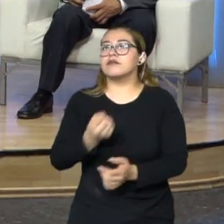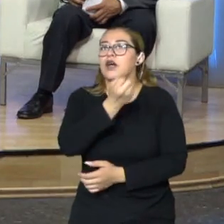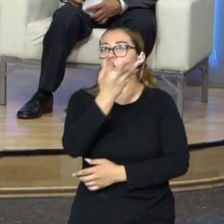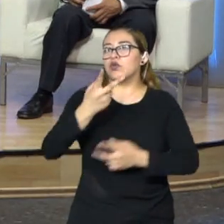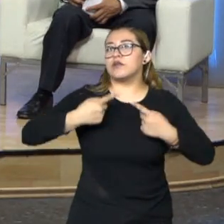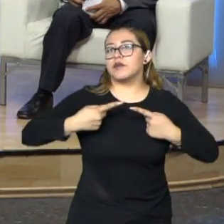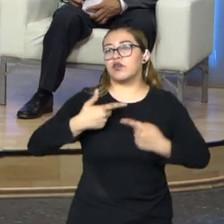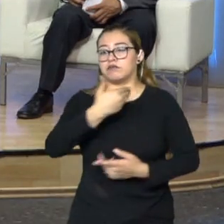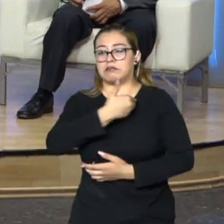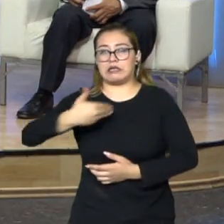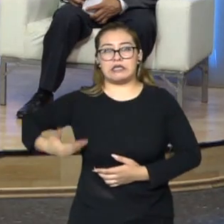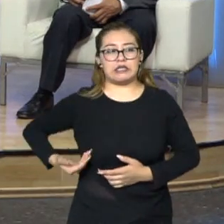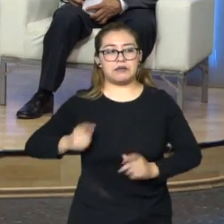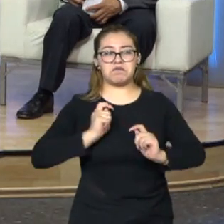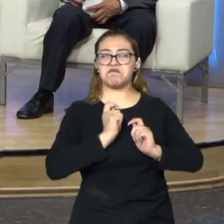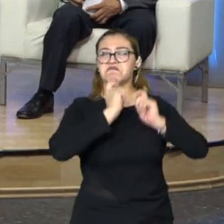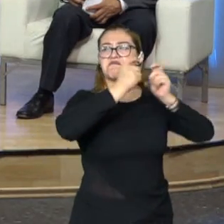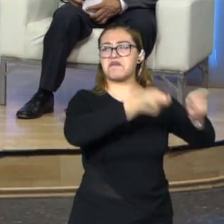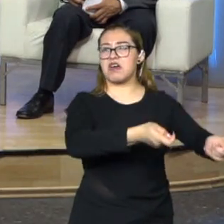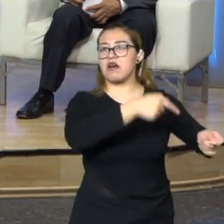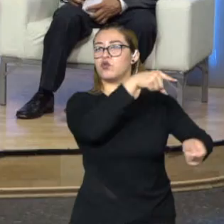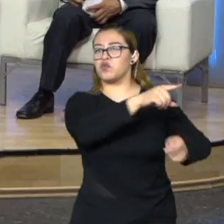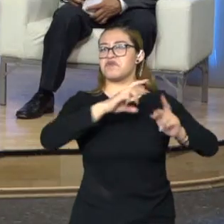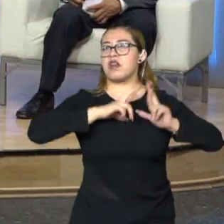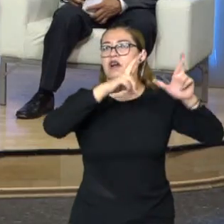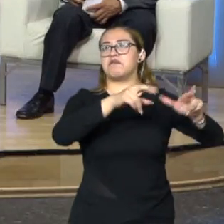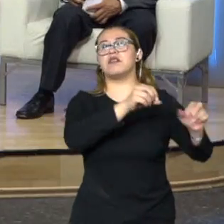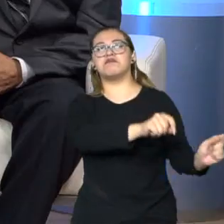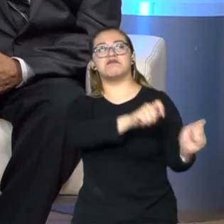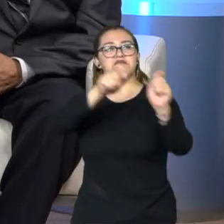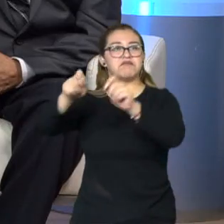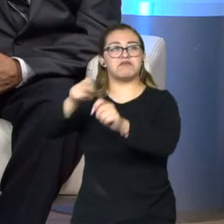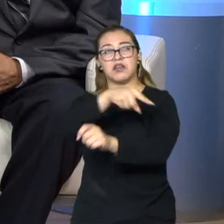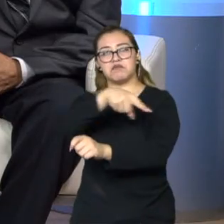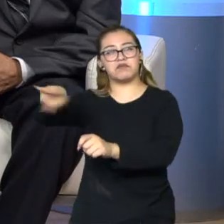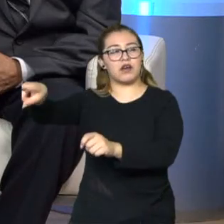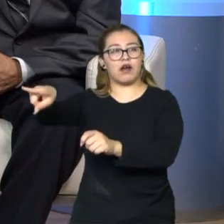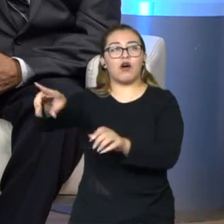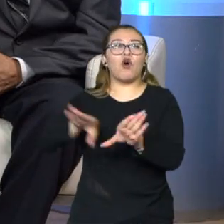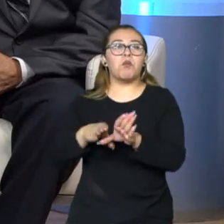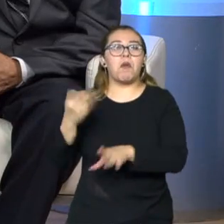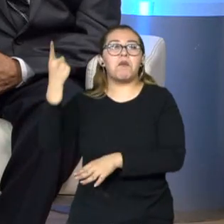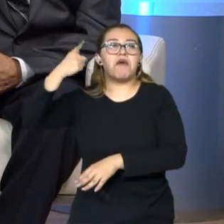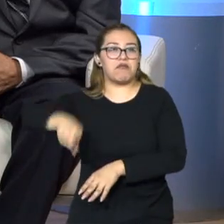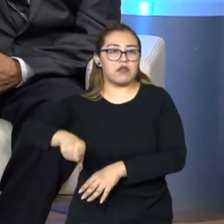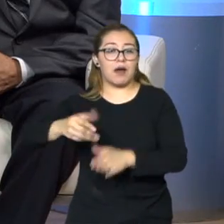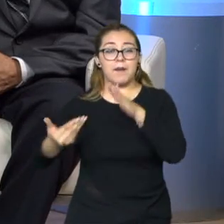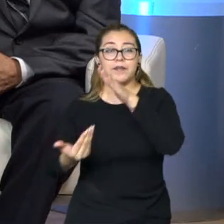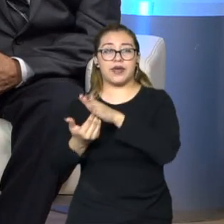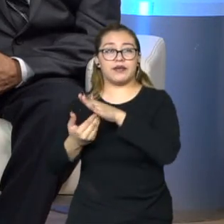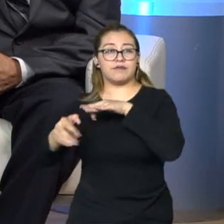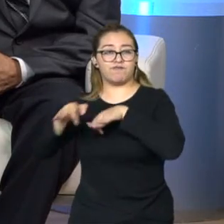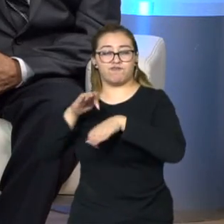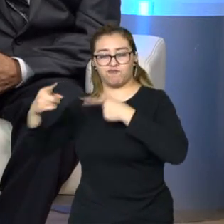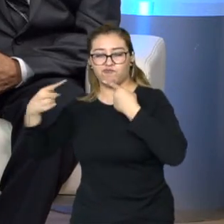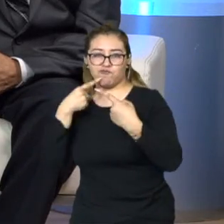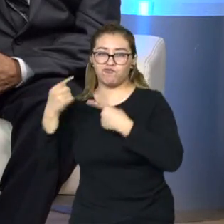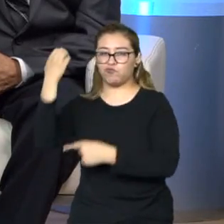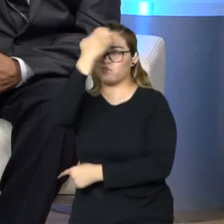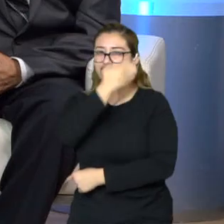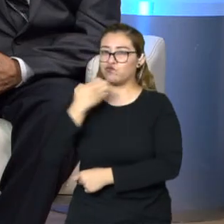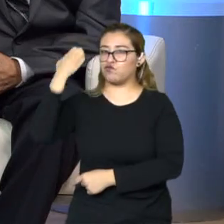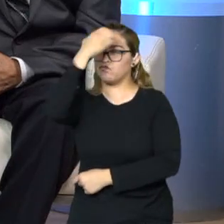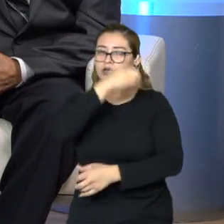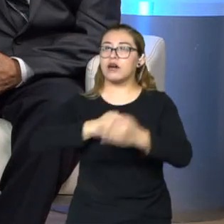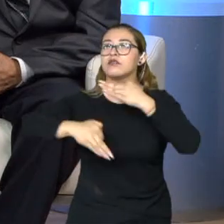ediles porque en las mesas de trabajo o cuando se tienen que reunir para analizar precisamente